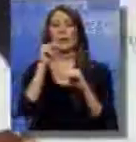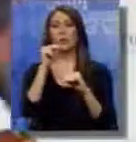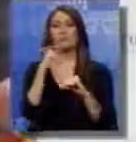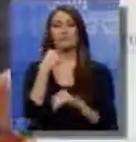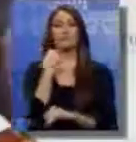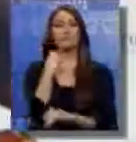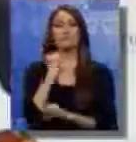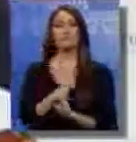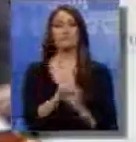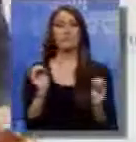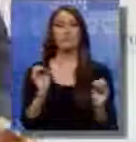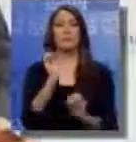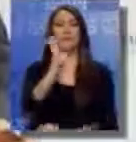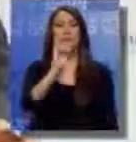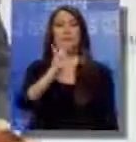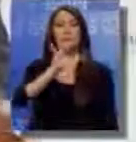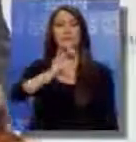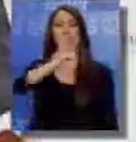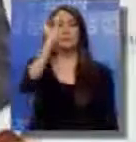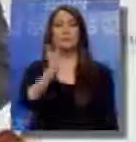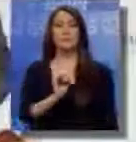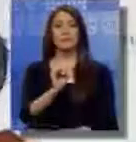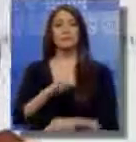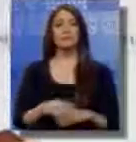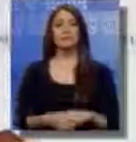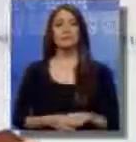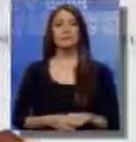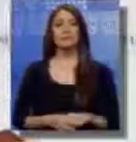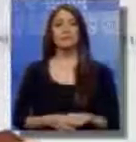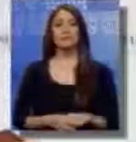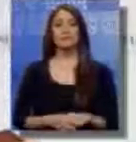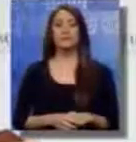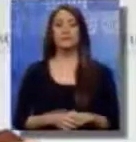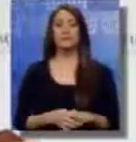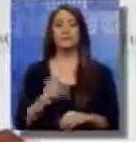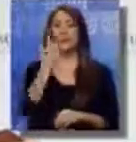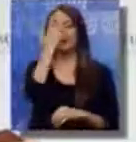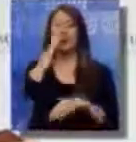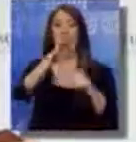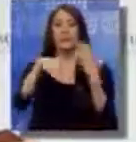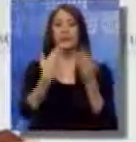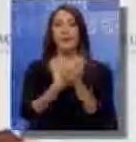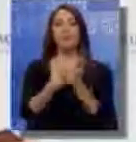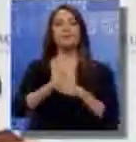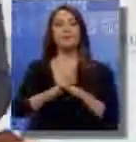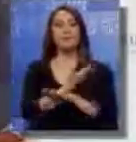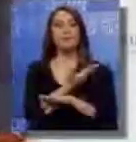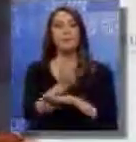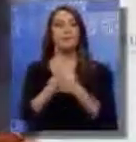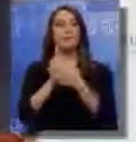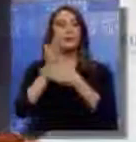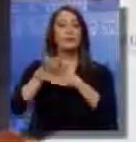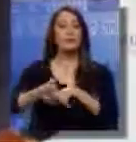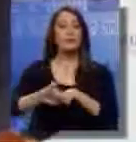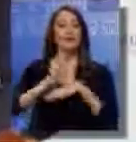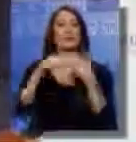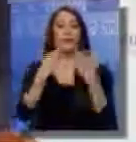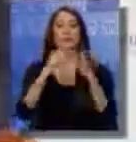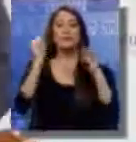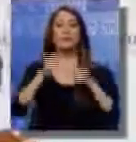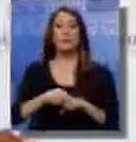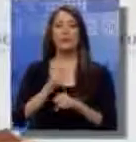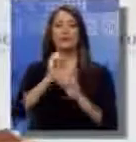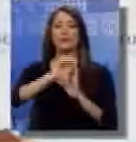También se está engañando. 75% de impuestos, sí. Después de considerar todas las mejoras. Después de considerar una